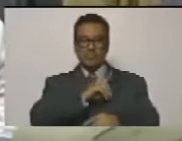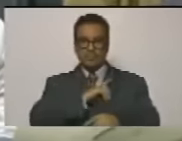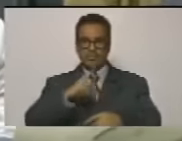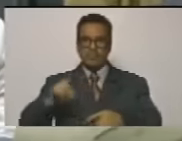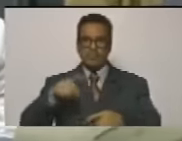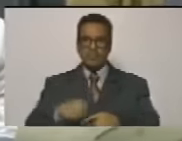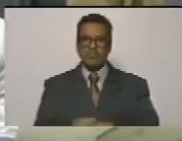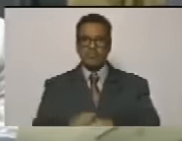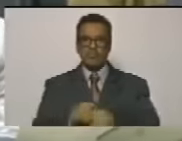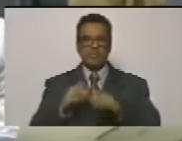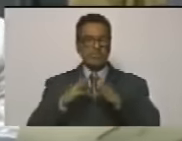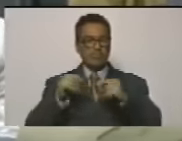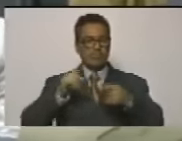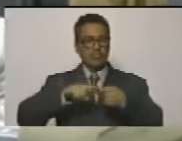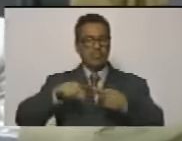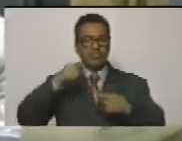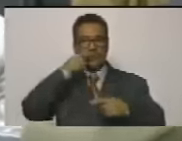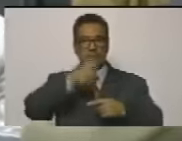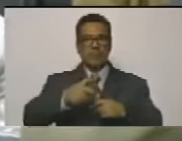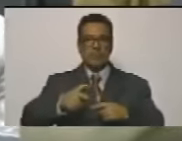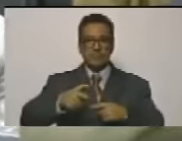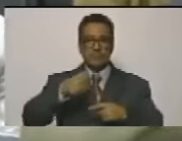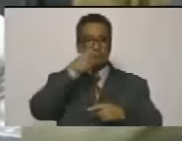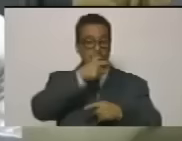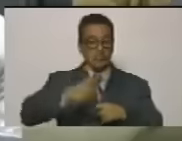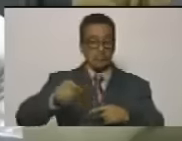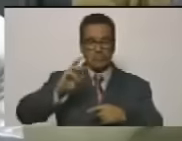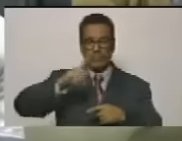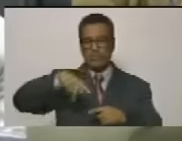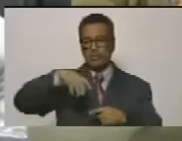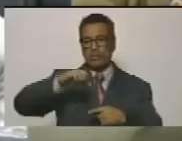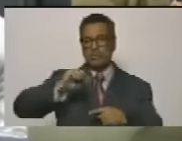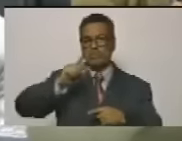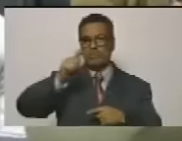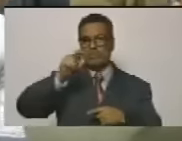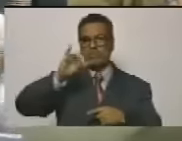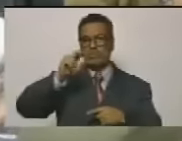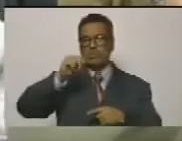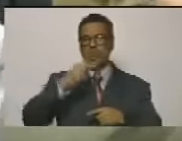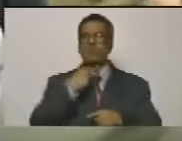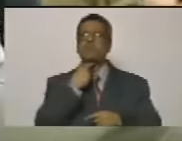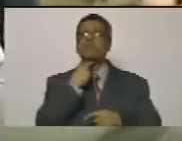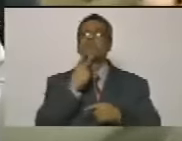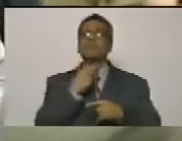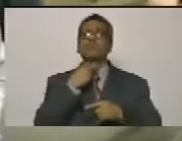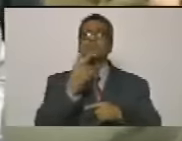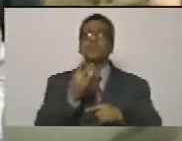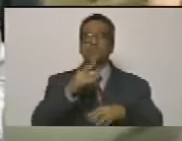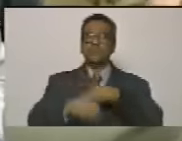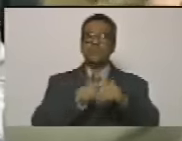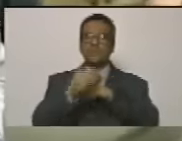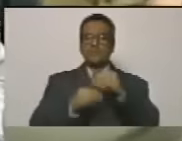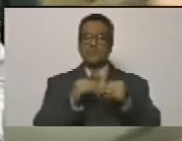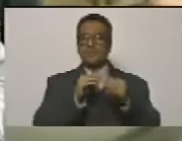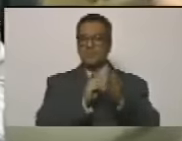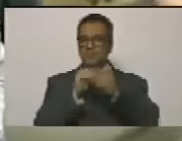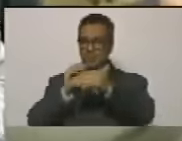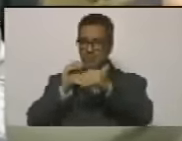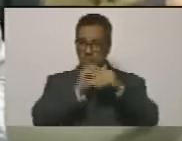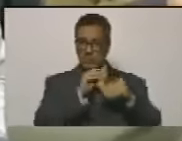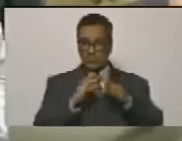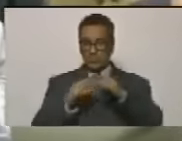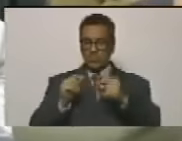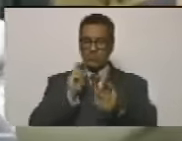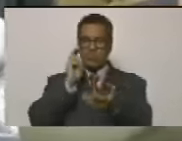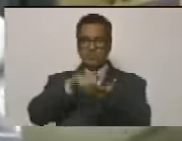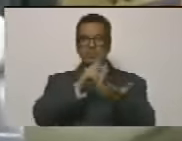inalienables del pueblo palestino. Allí también elevó su voz e hizo un llamado a todas las y